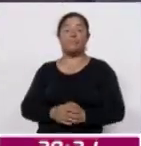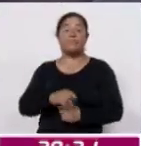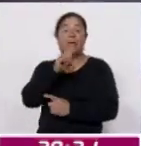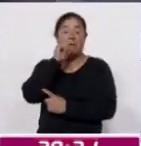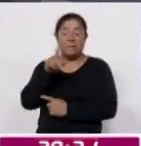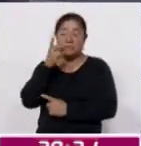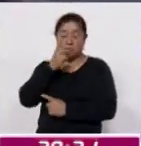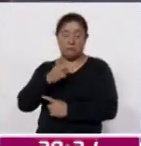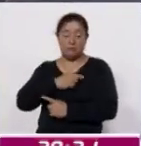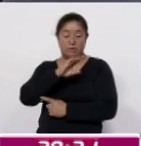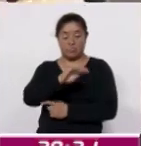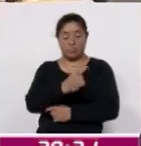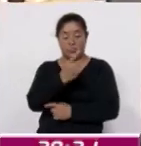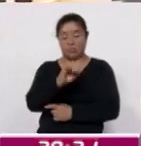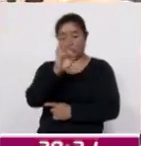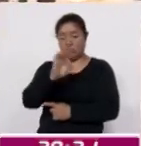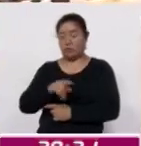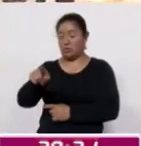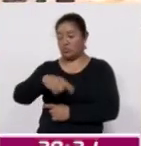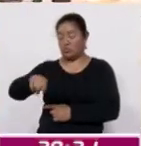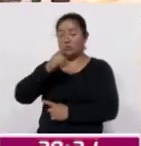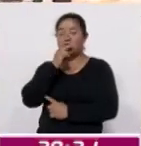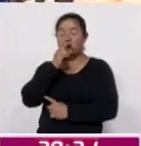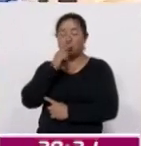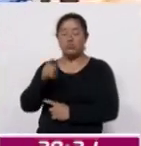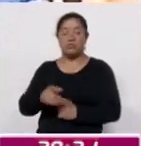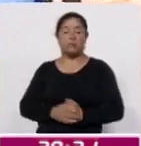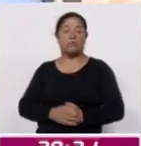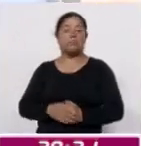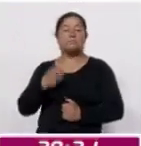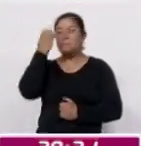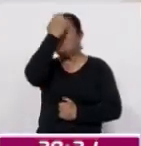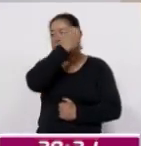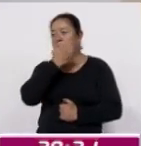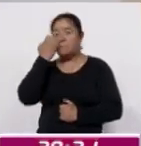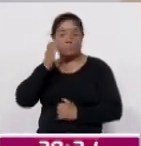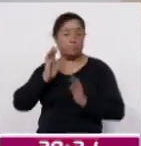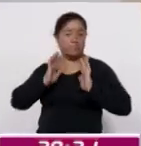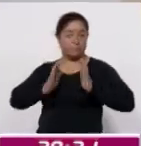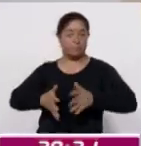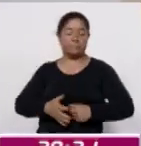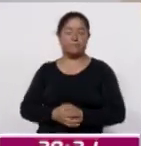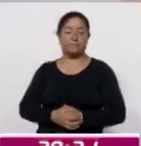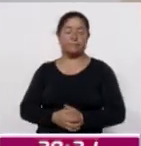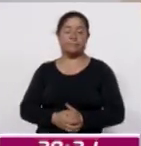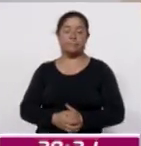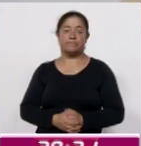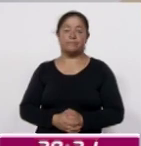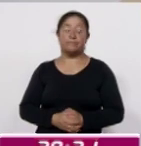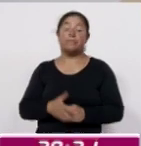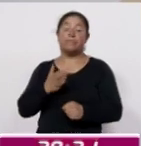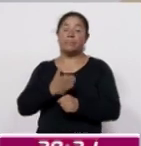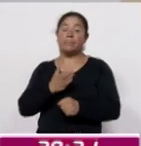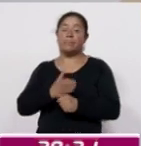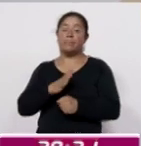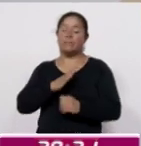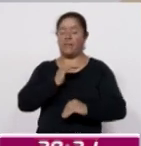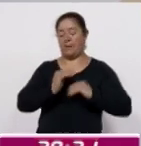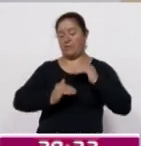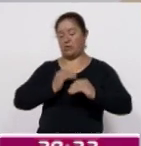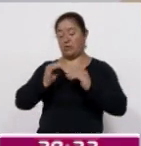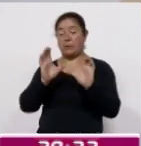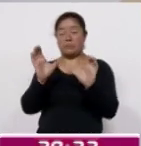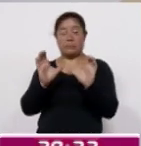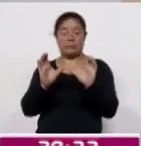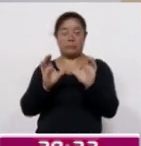que el 91% de los elementos de seguridad del municipio han sido evaluados. Y en este momento se encuentra en proceso de